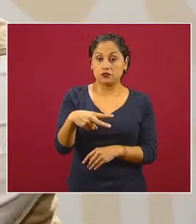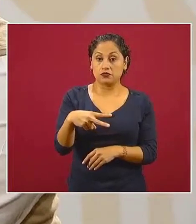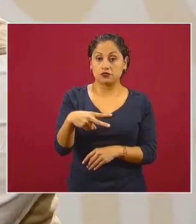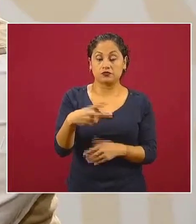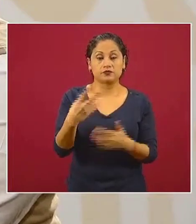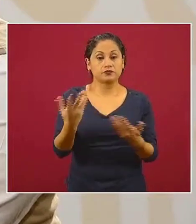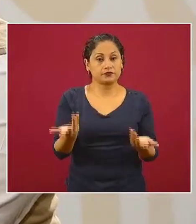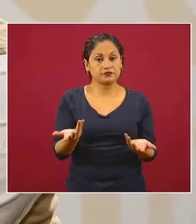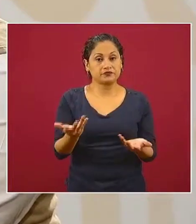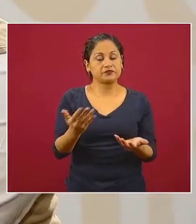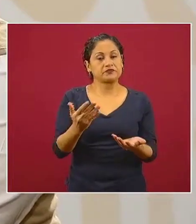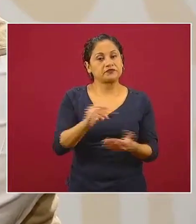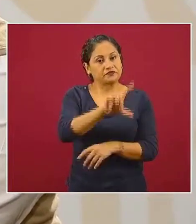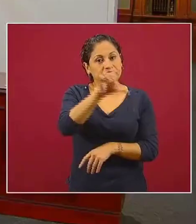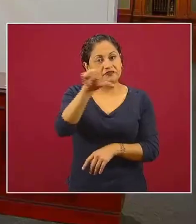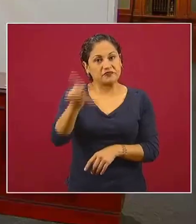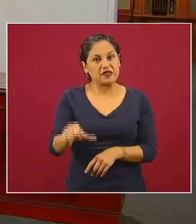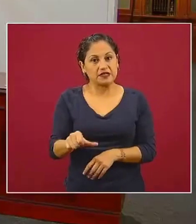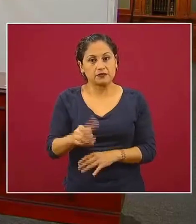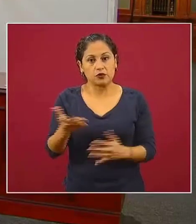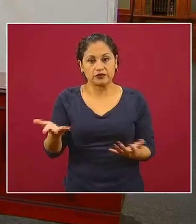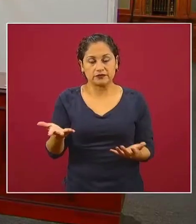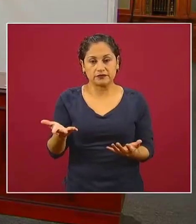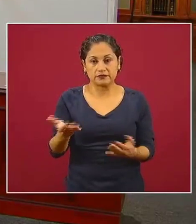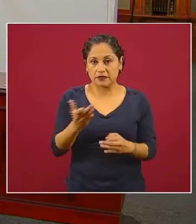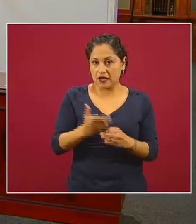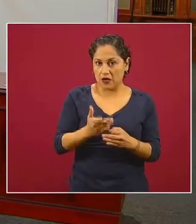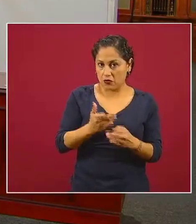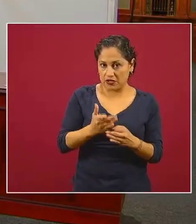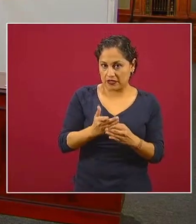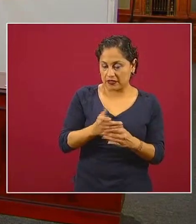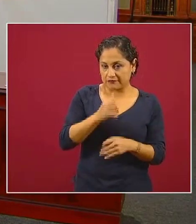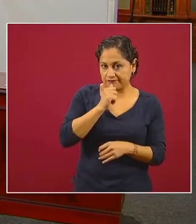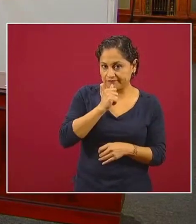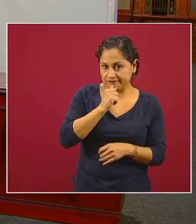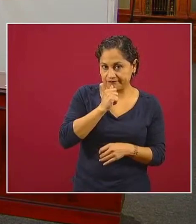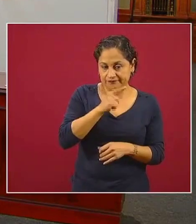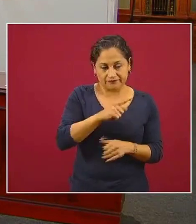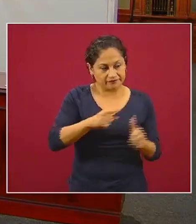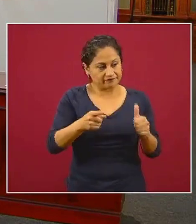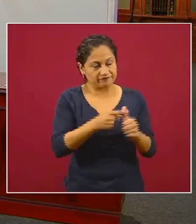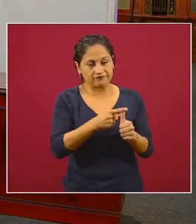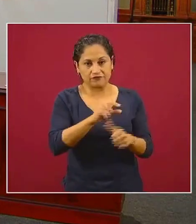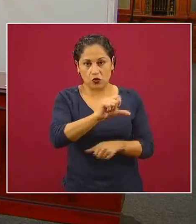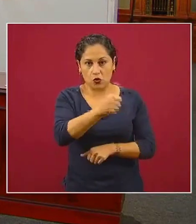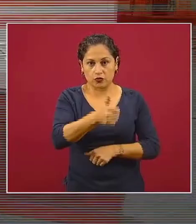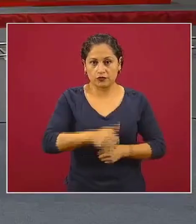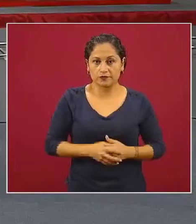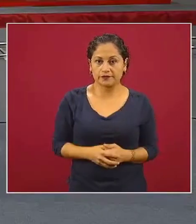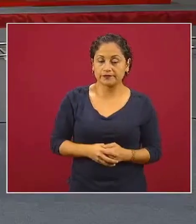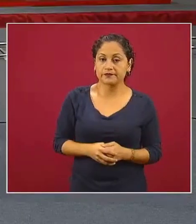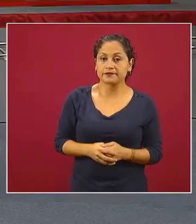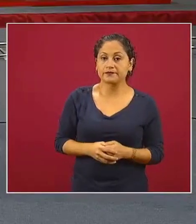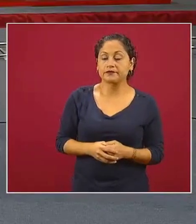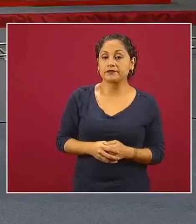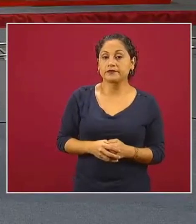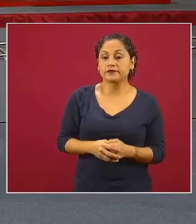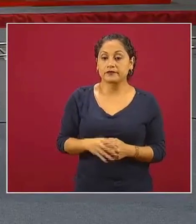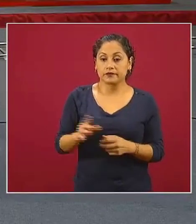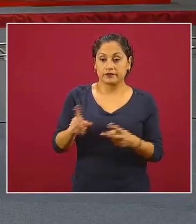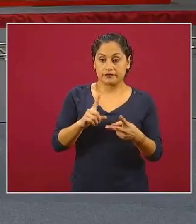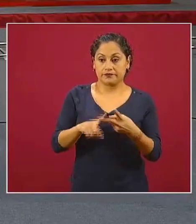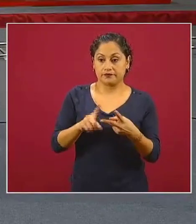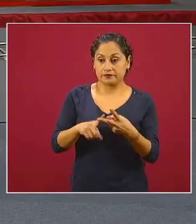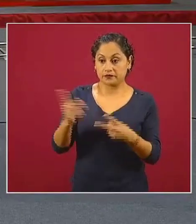más adelante una vez que se haya empezado con esta con esta prioridad La segunda pregunta es respecto